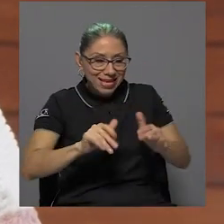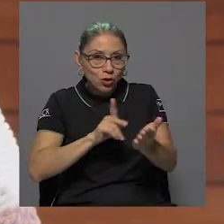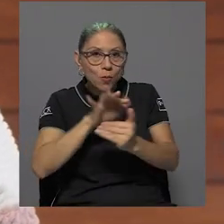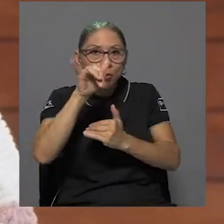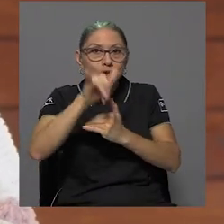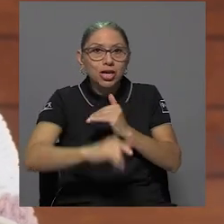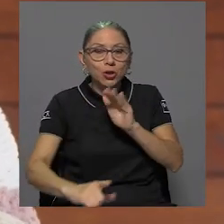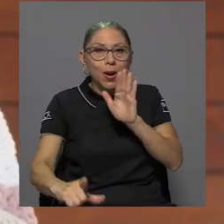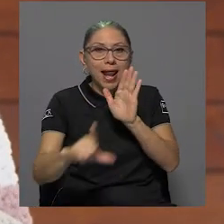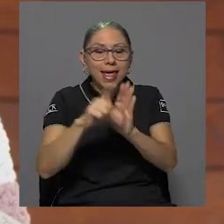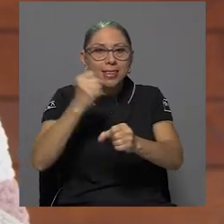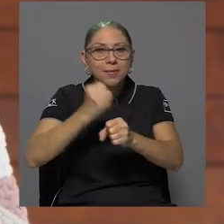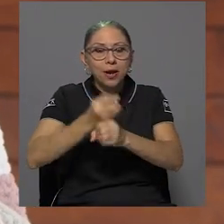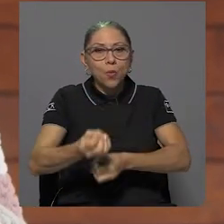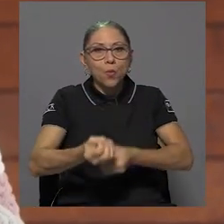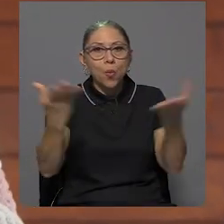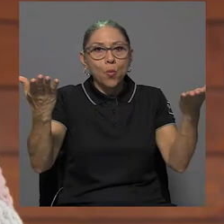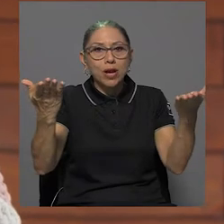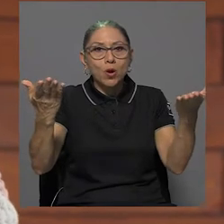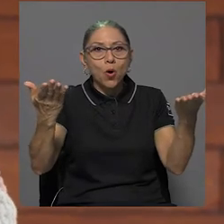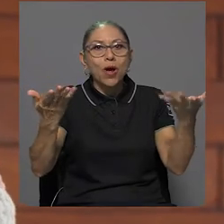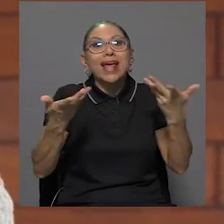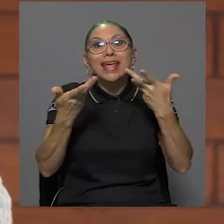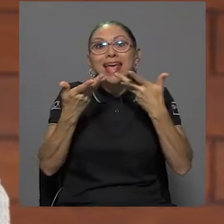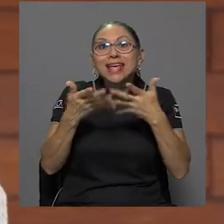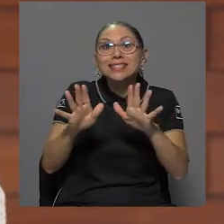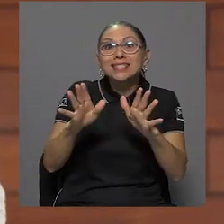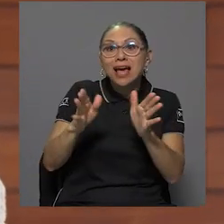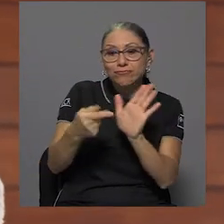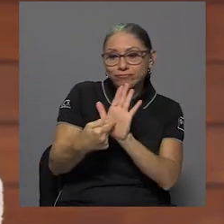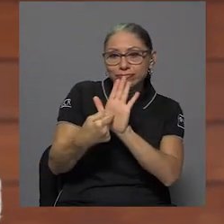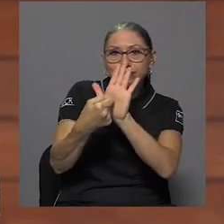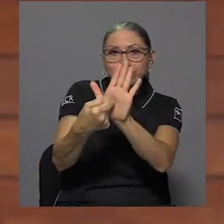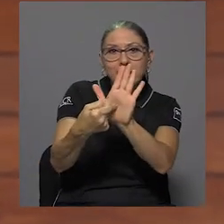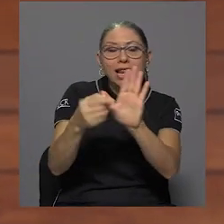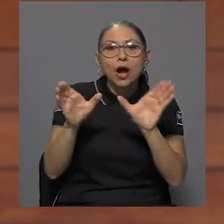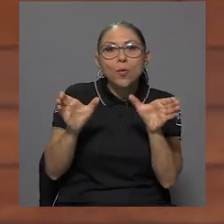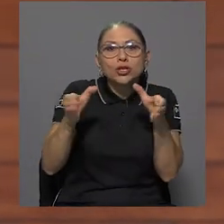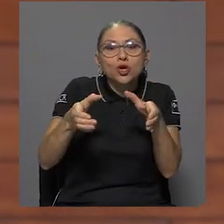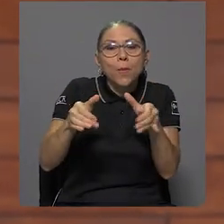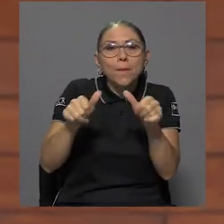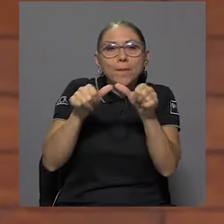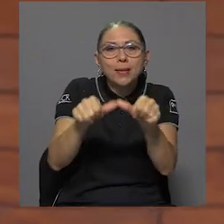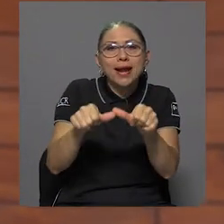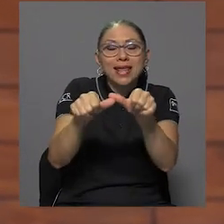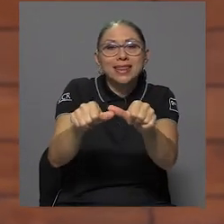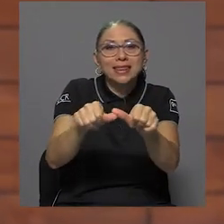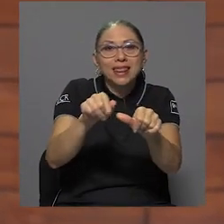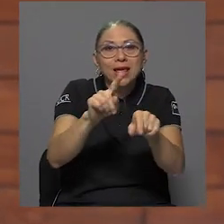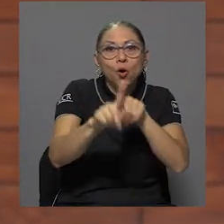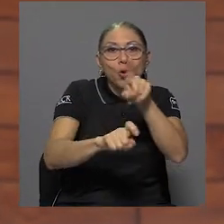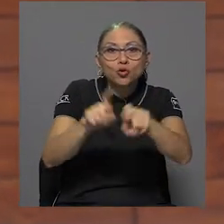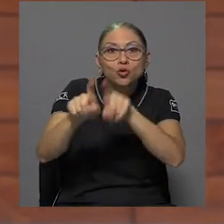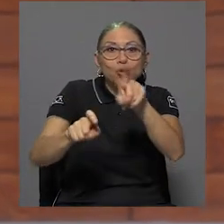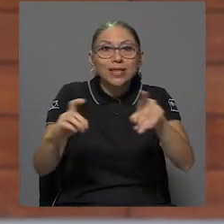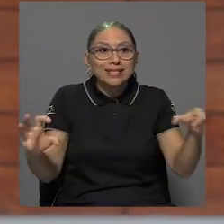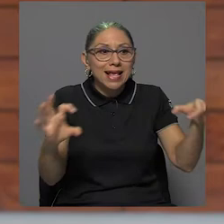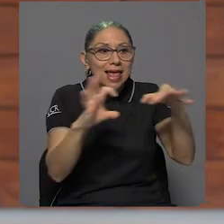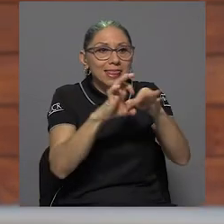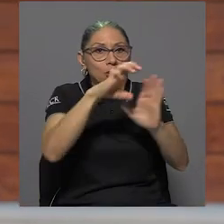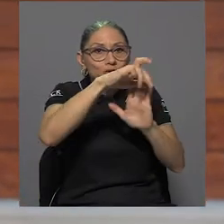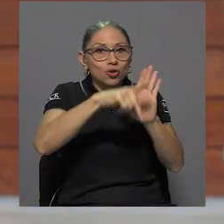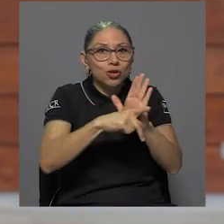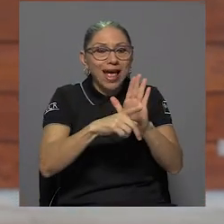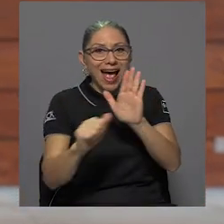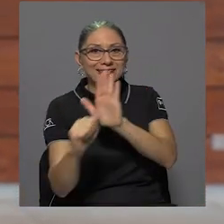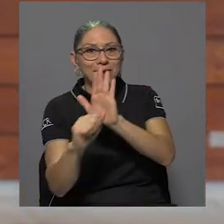de Empleo Público, dictaminado por la Comisión Permanente de Consultas de Constitucionalidad de la Asamblea Legislativa, ya que